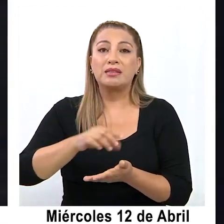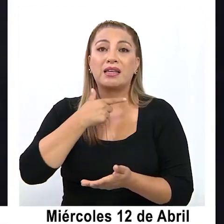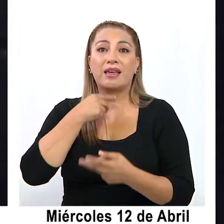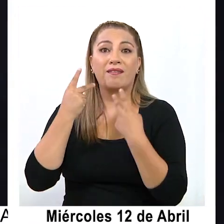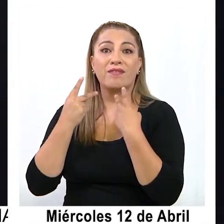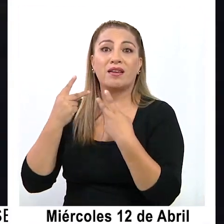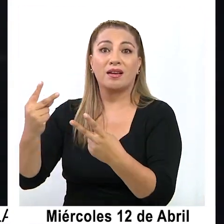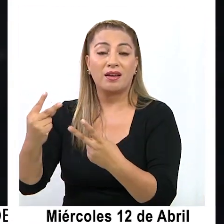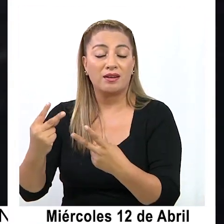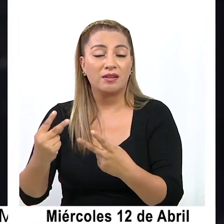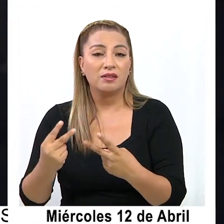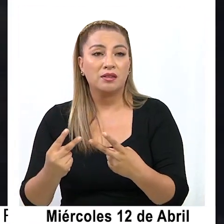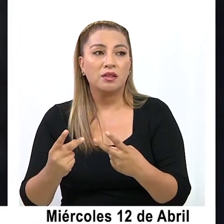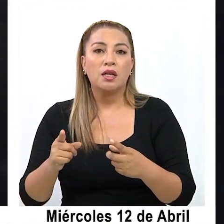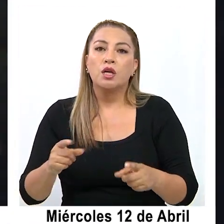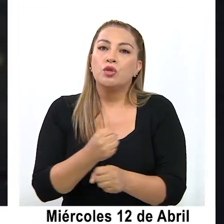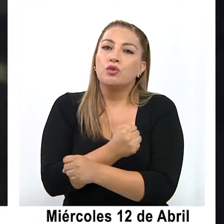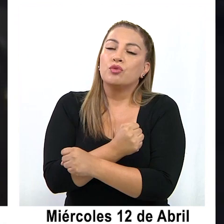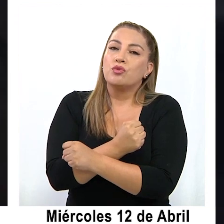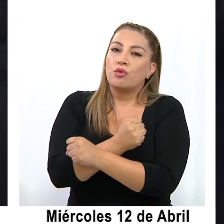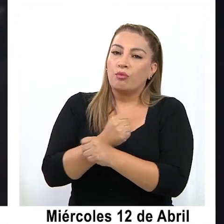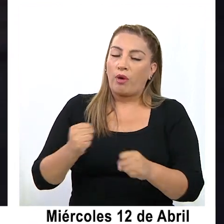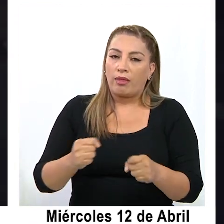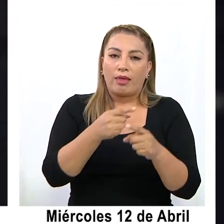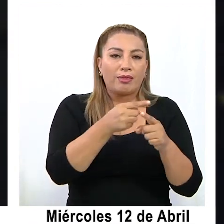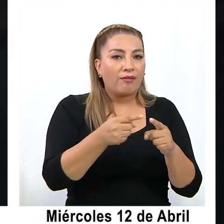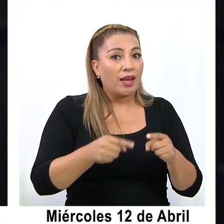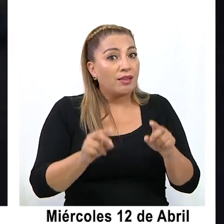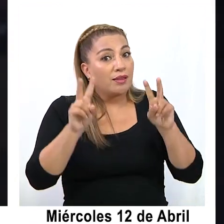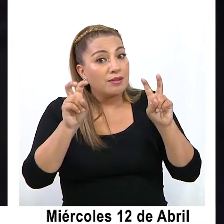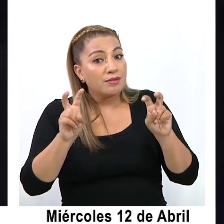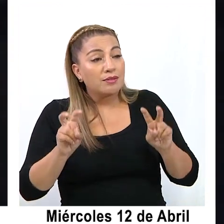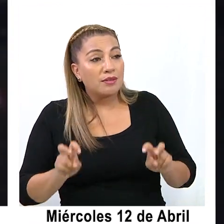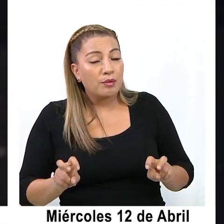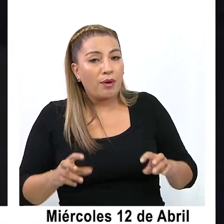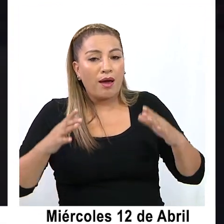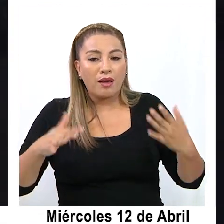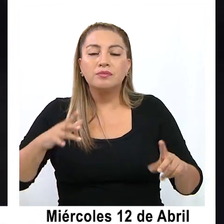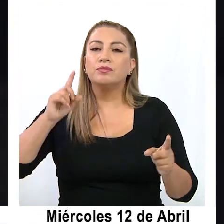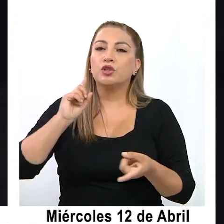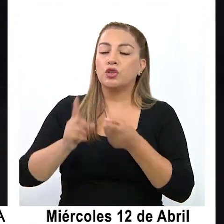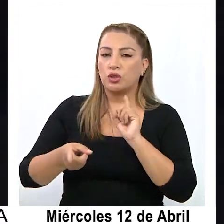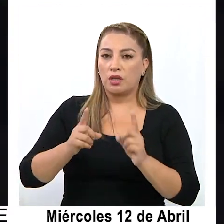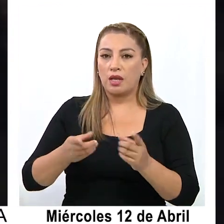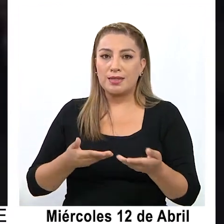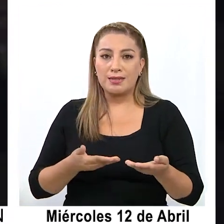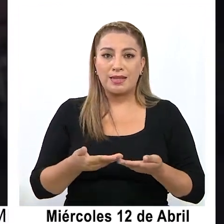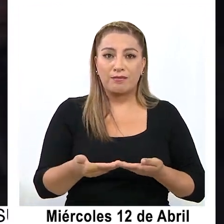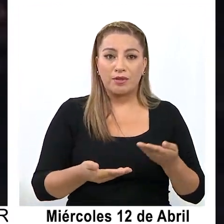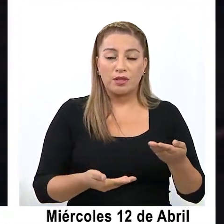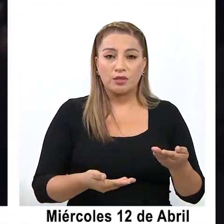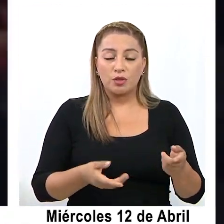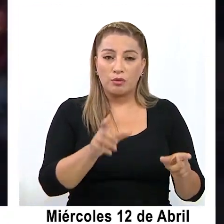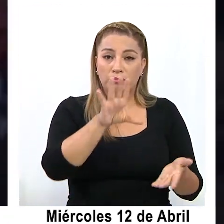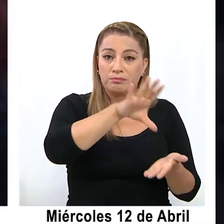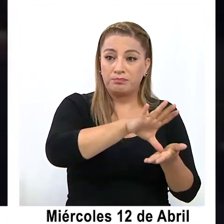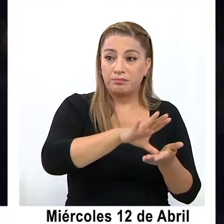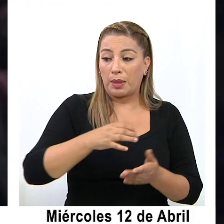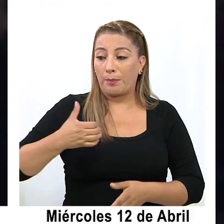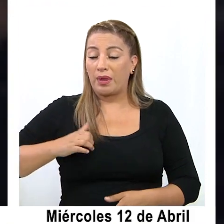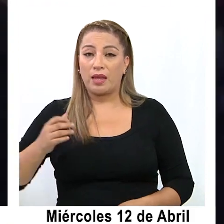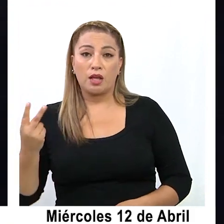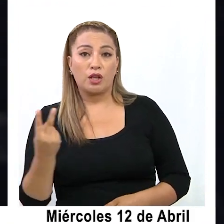país, las que se vieron imposibilitadas por diversas razones, se ha coordinado entre el Servicio de Migraciones y la PDI